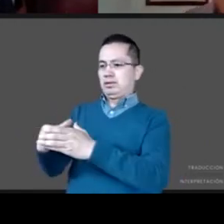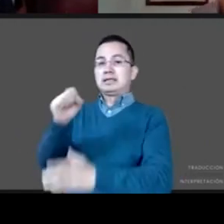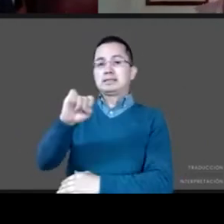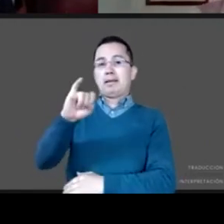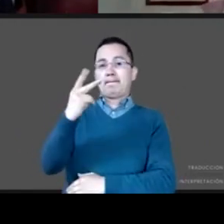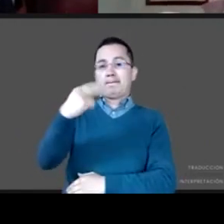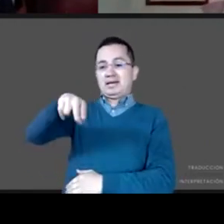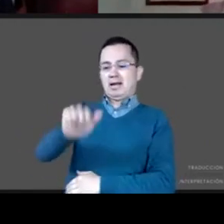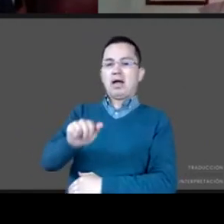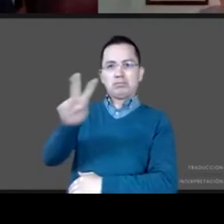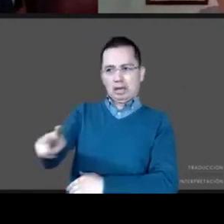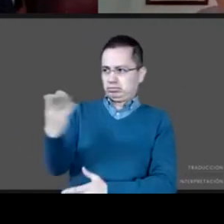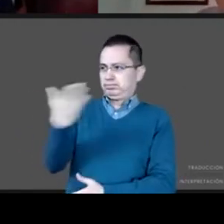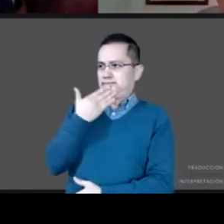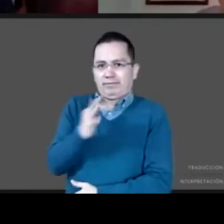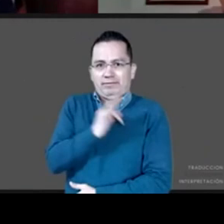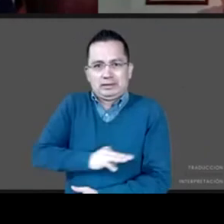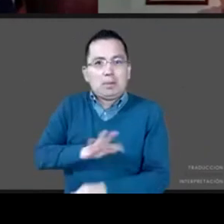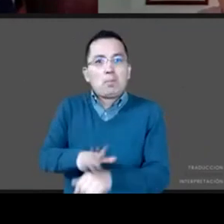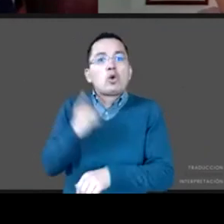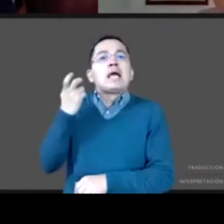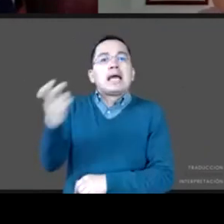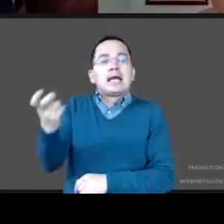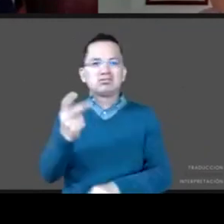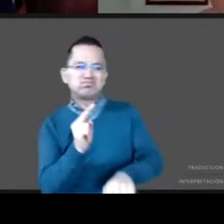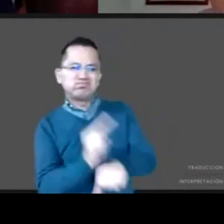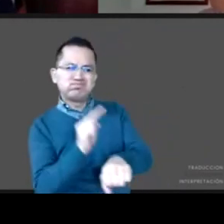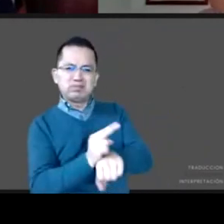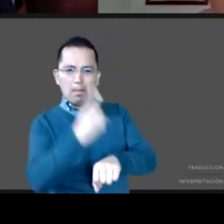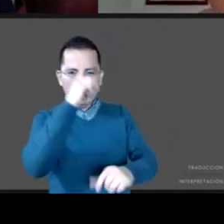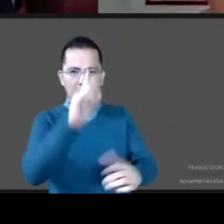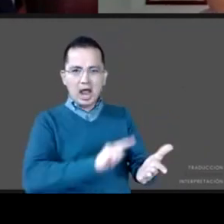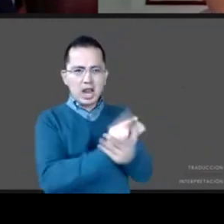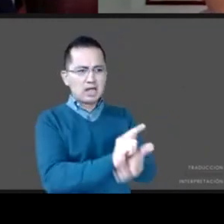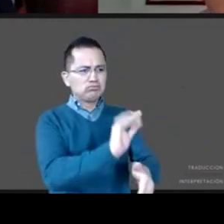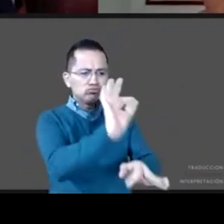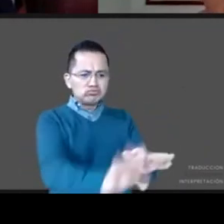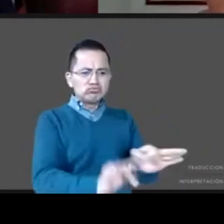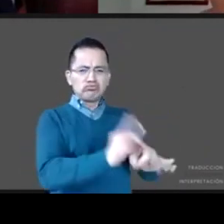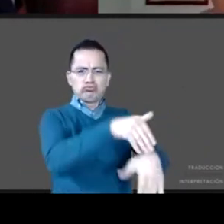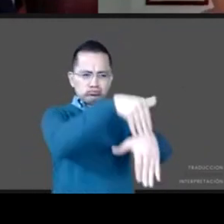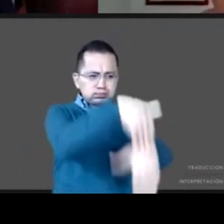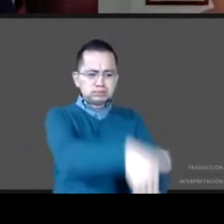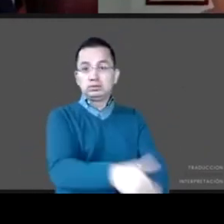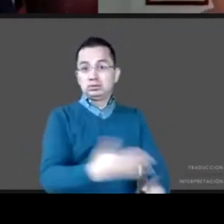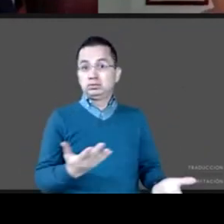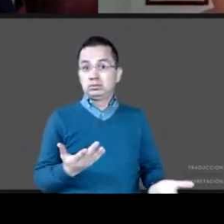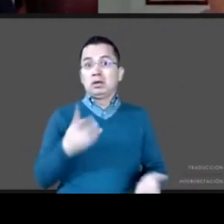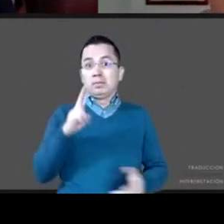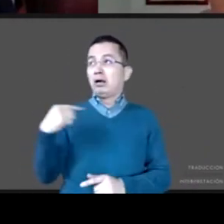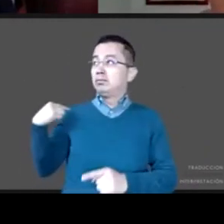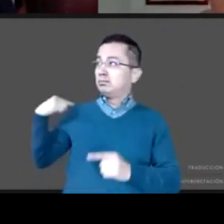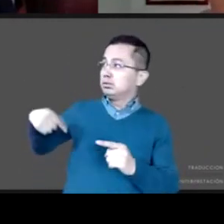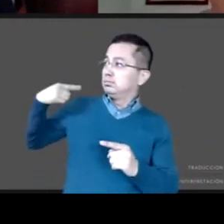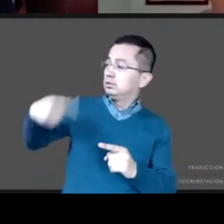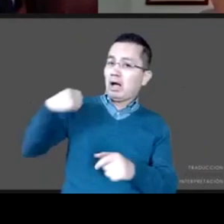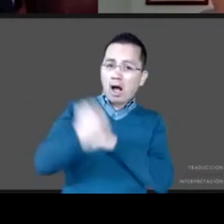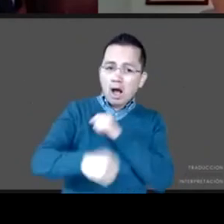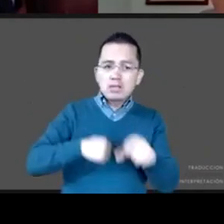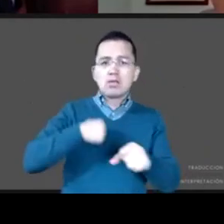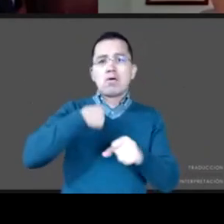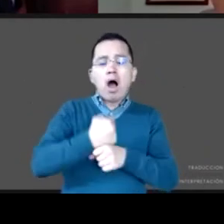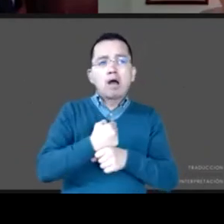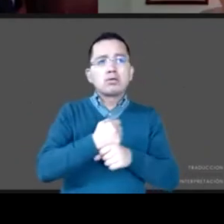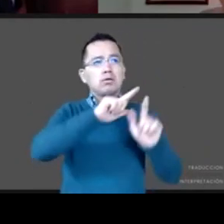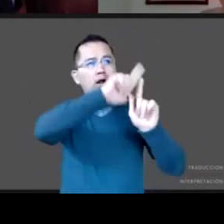Y durante estos años se construyeron los andamiajes en cada estado, en cada municipio, para construir estructuras de coordinación,